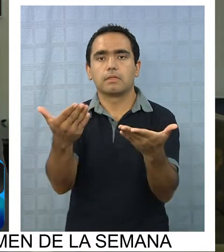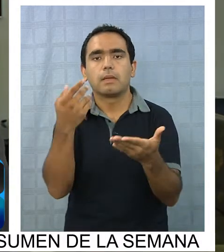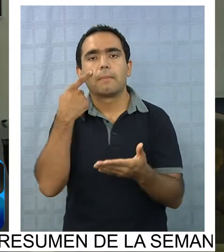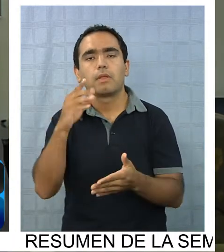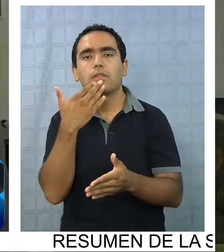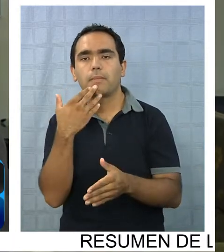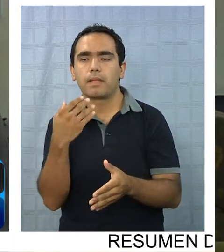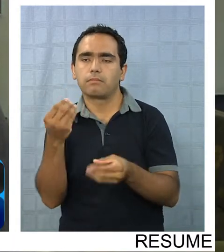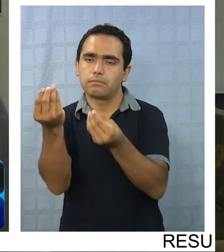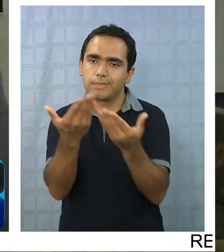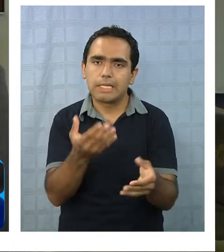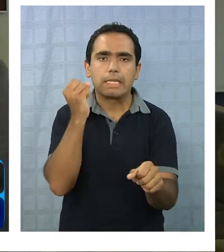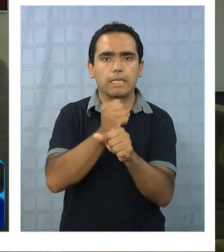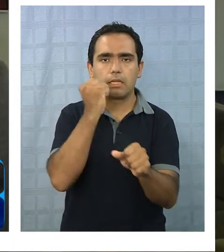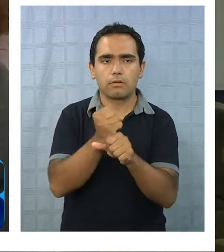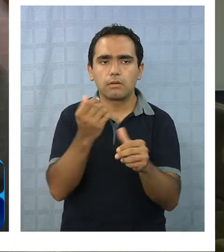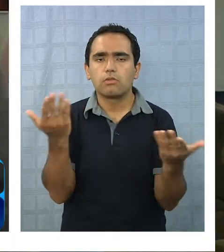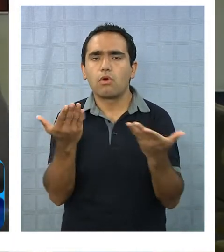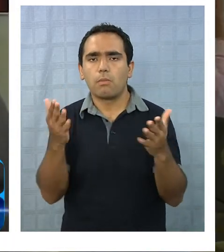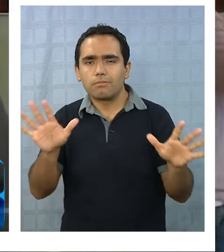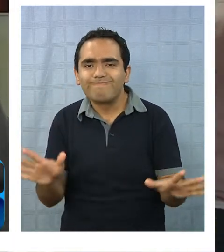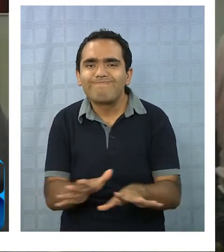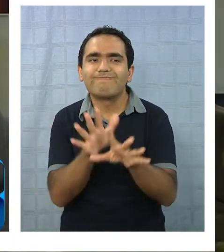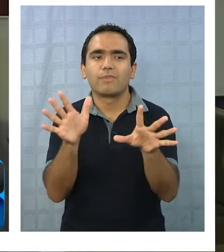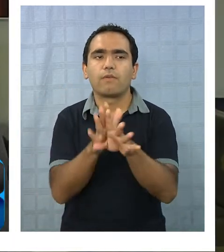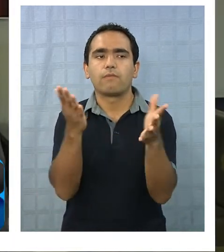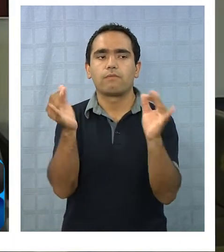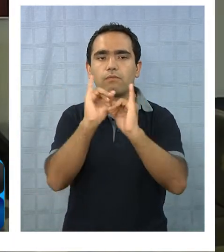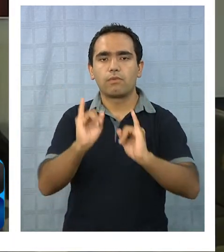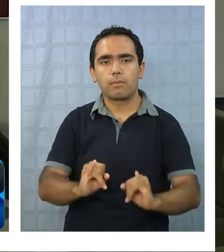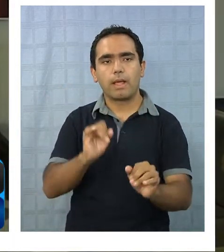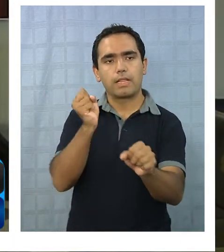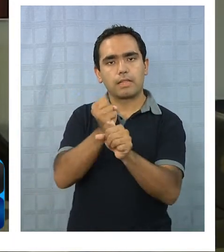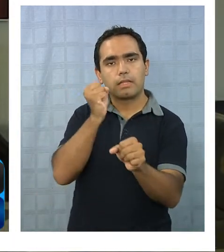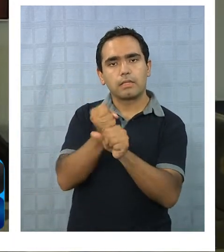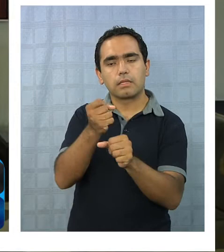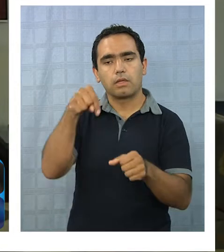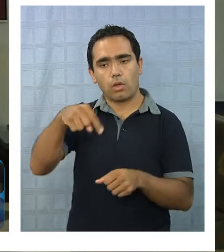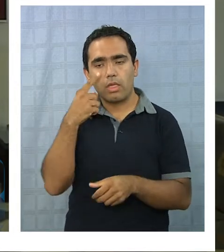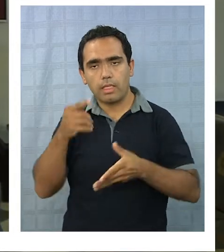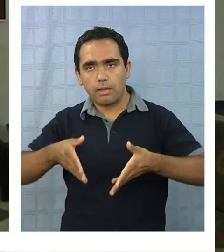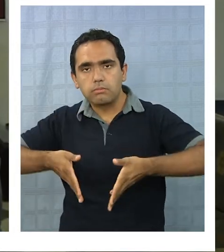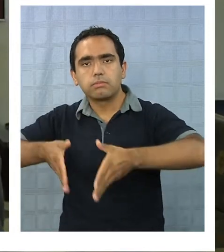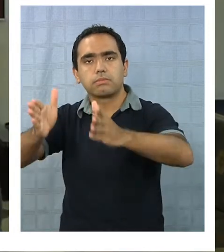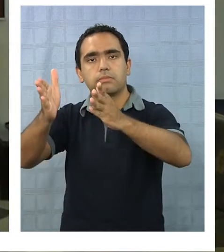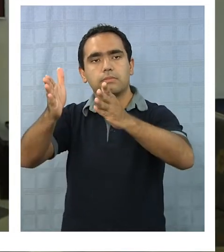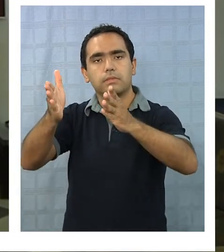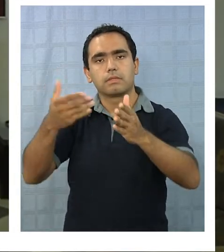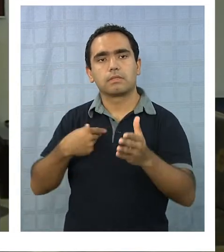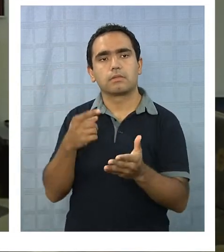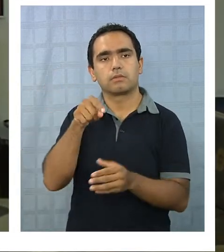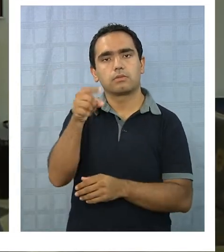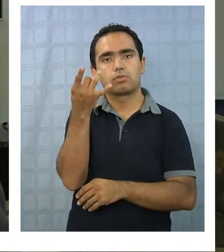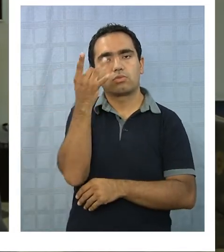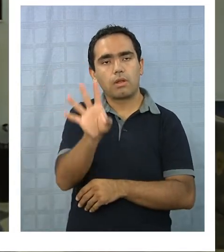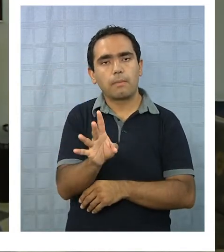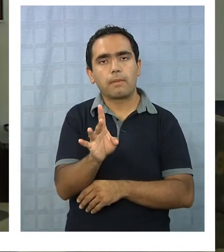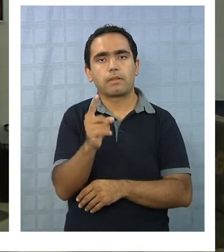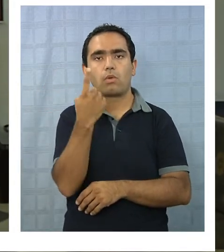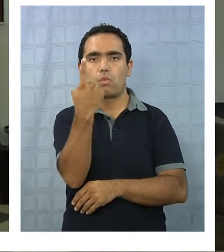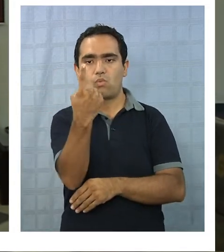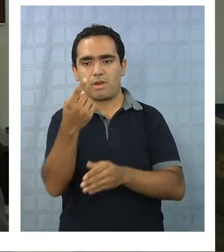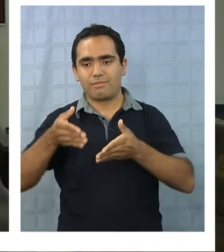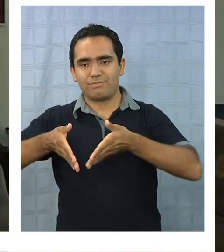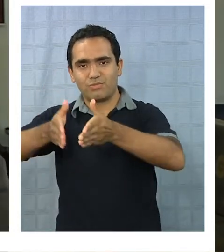trabajar para ver cuáles son las medidas de prevención y mitigación que tiene la ruta. Hoy día esta ruta, en todo este tramo, cuenta con solo una pista de